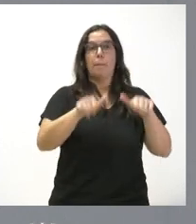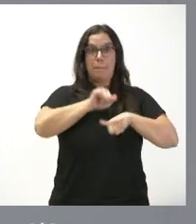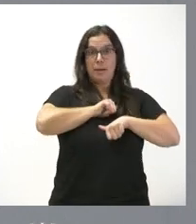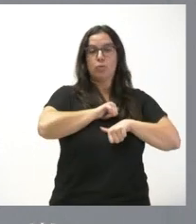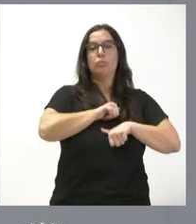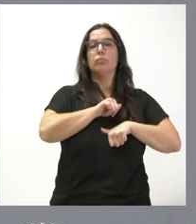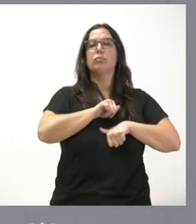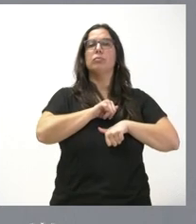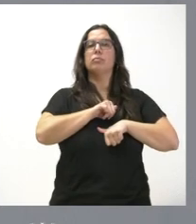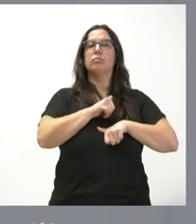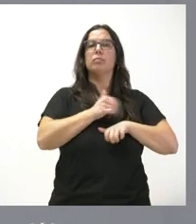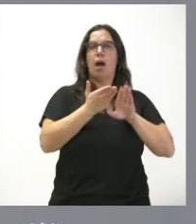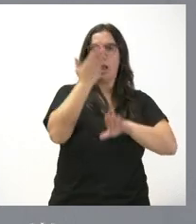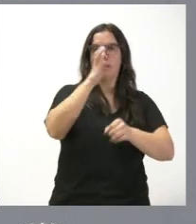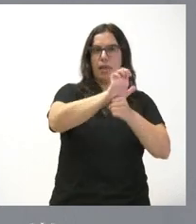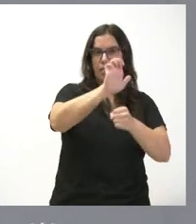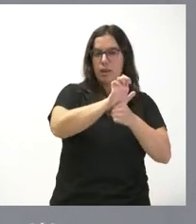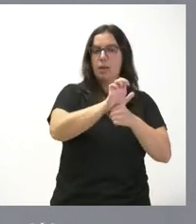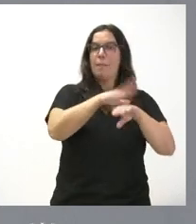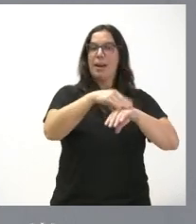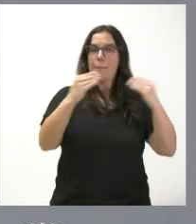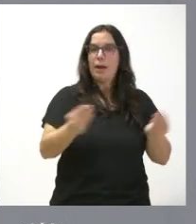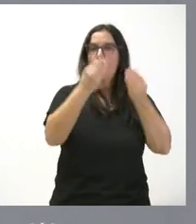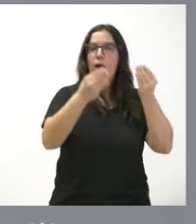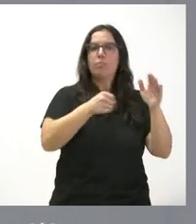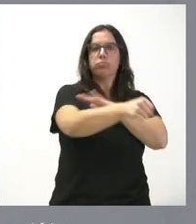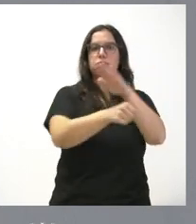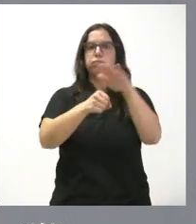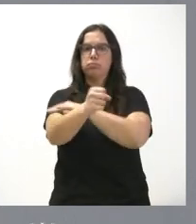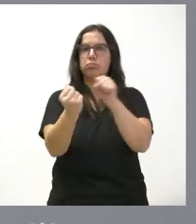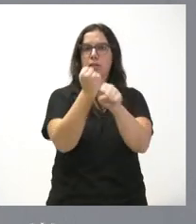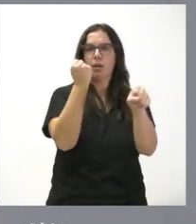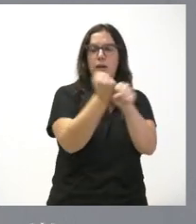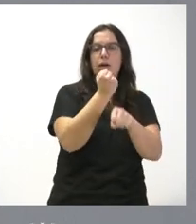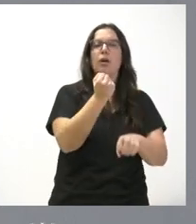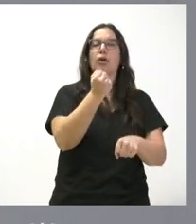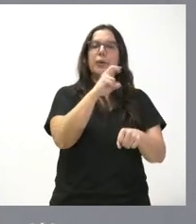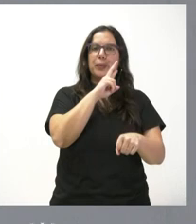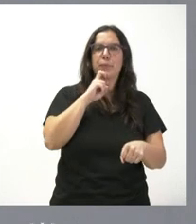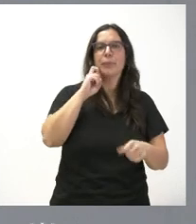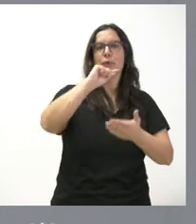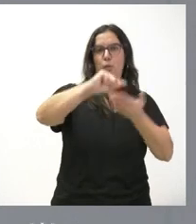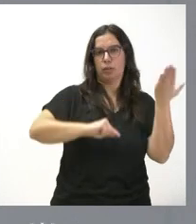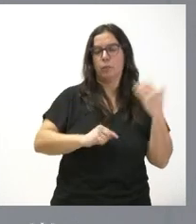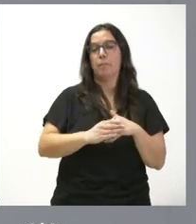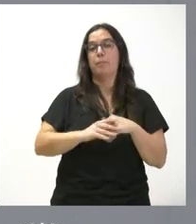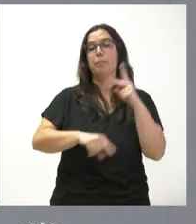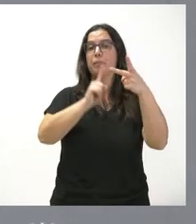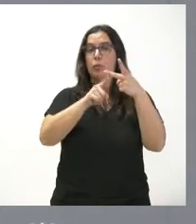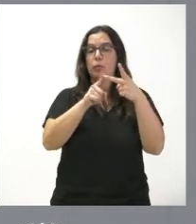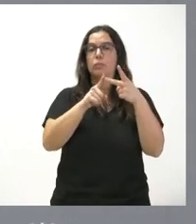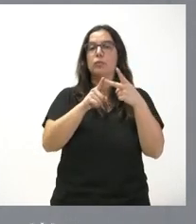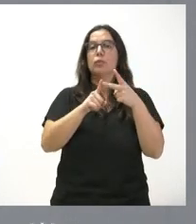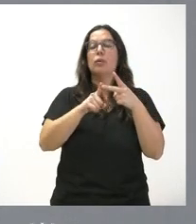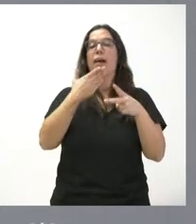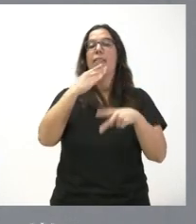inscritos en el Servicio Público de Empleo, para mejorar su empleabilidad, la inserción y el mantenimiento en el mercado laboral. Un segundo programa para mayores